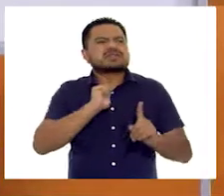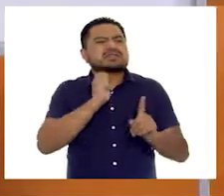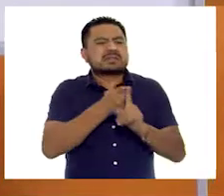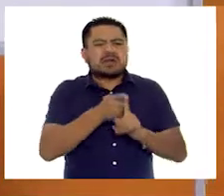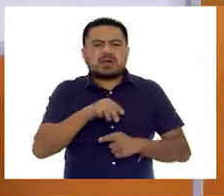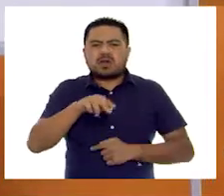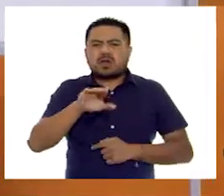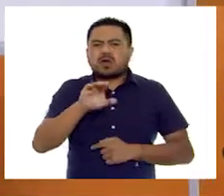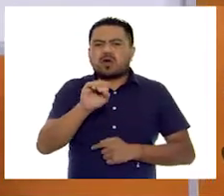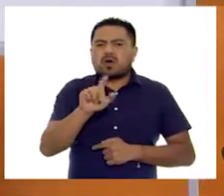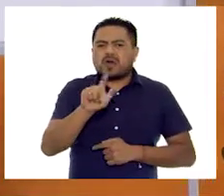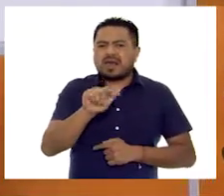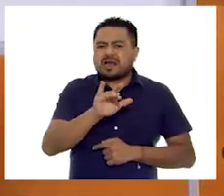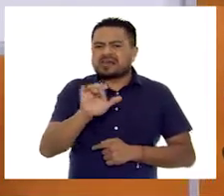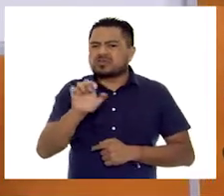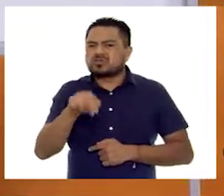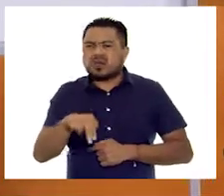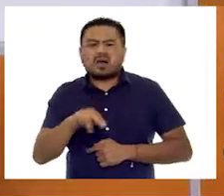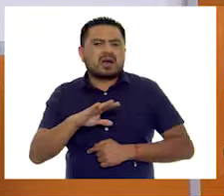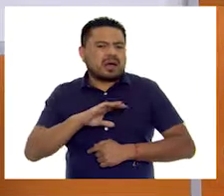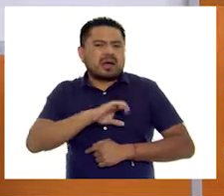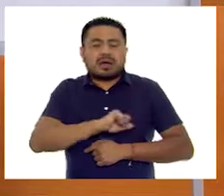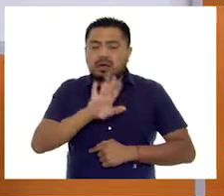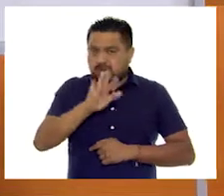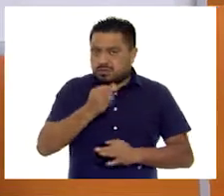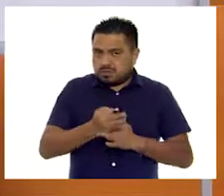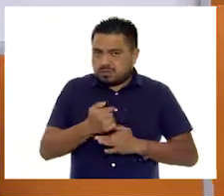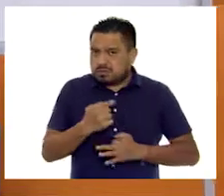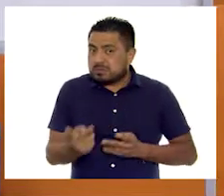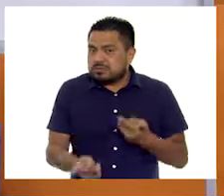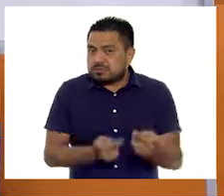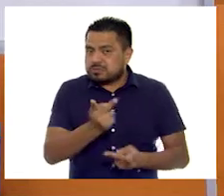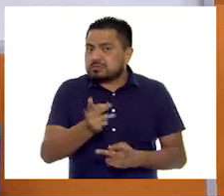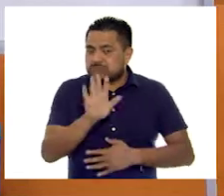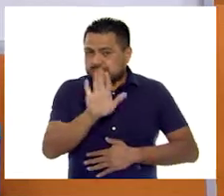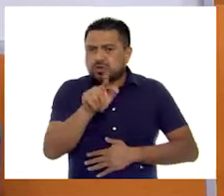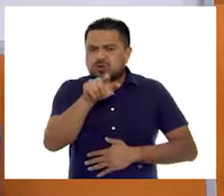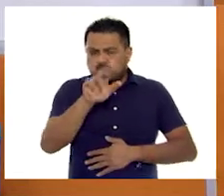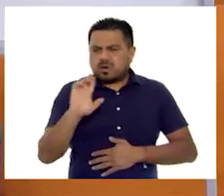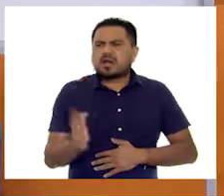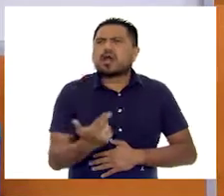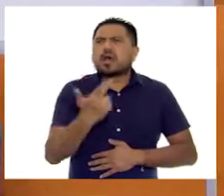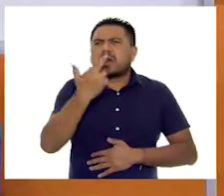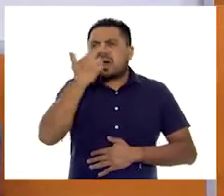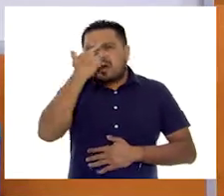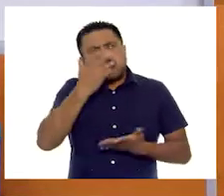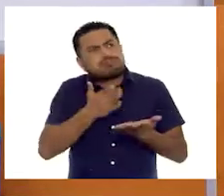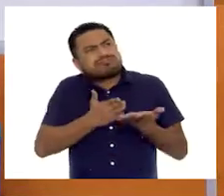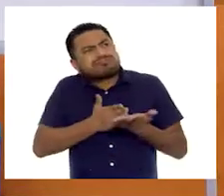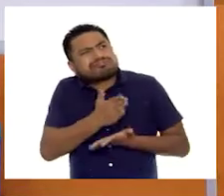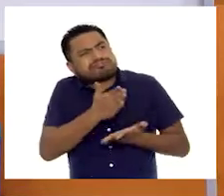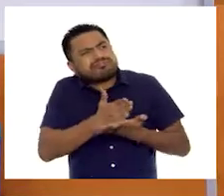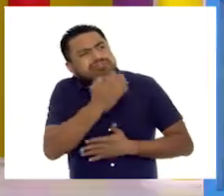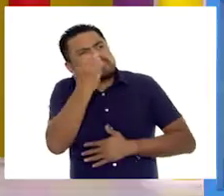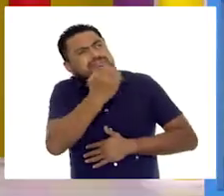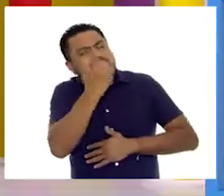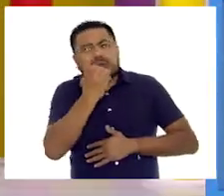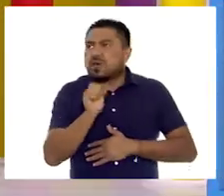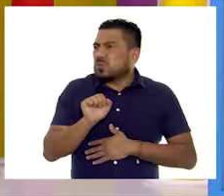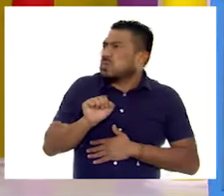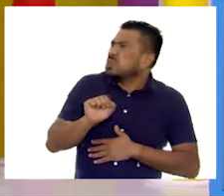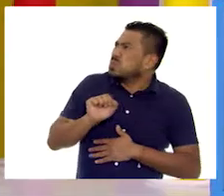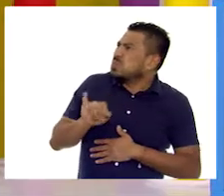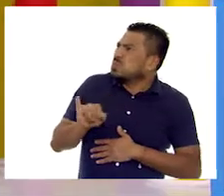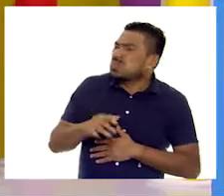colación preferida. Y bueno, para esto quiero preguntarte algo, Mariana. Ajá. ¿Tú recuerdas cuando ibas a la escuela? Uy, sí.